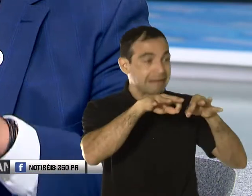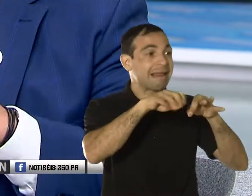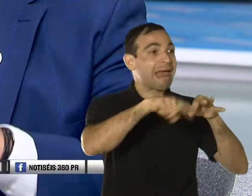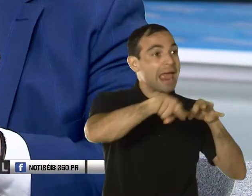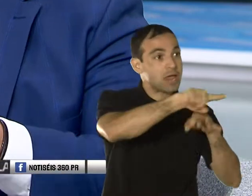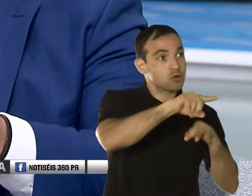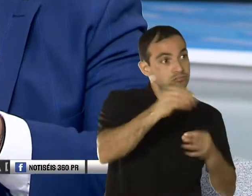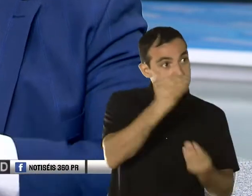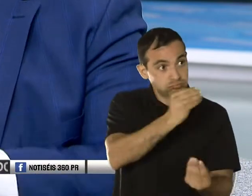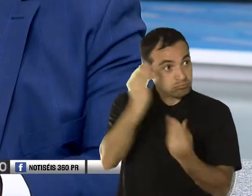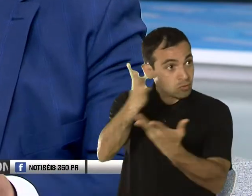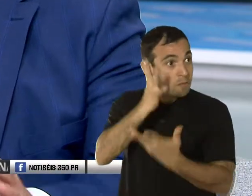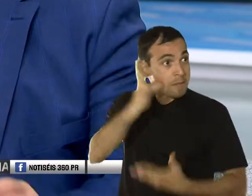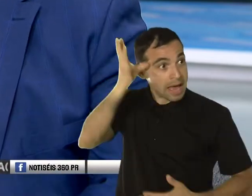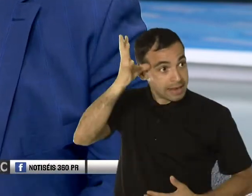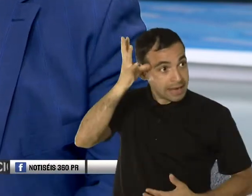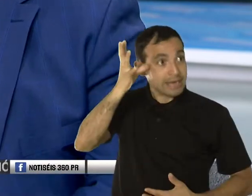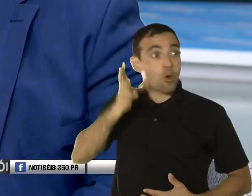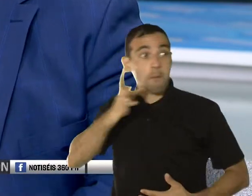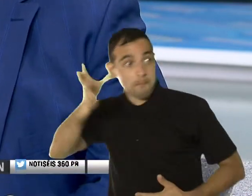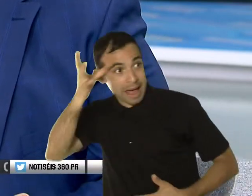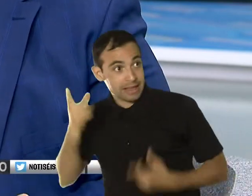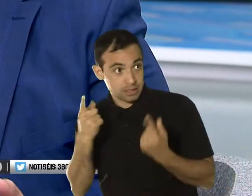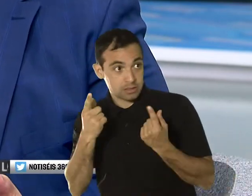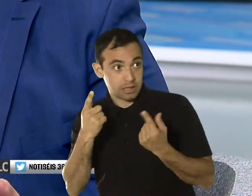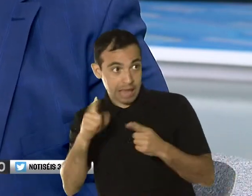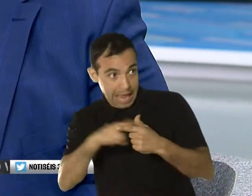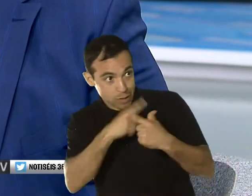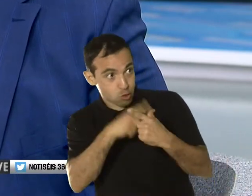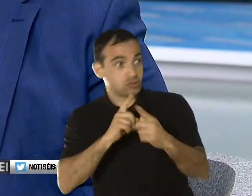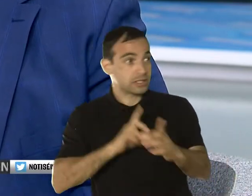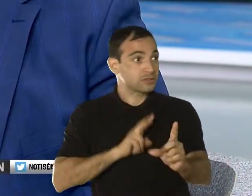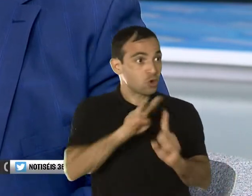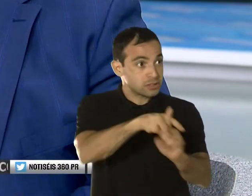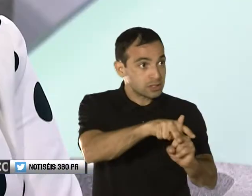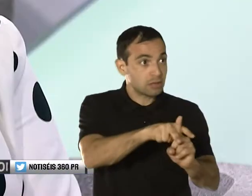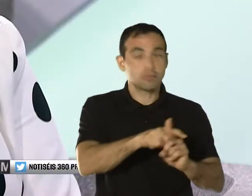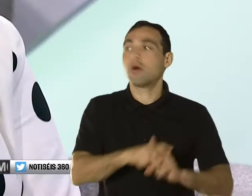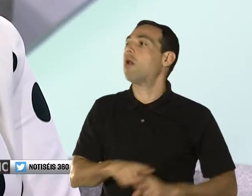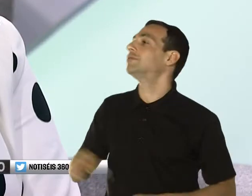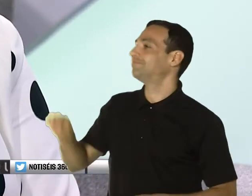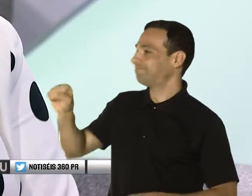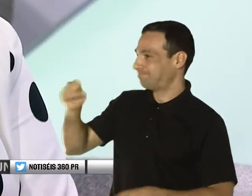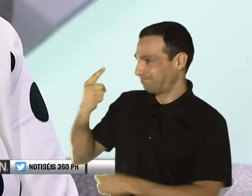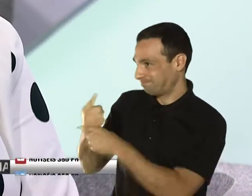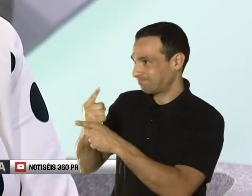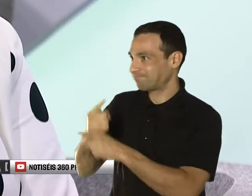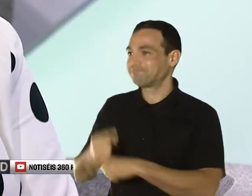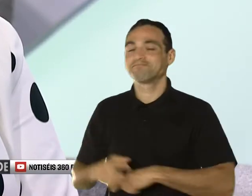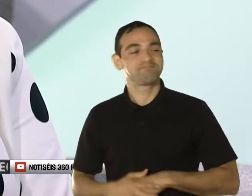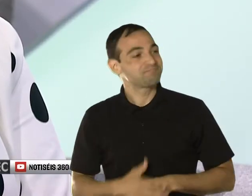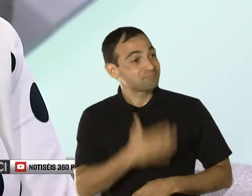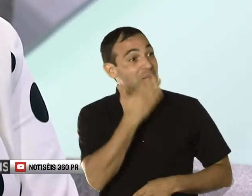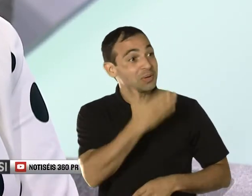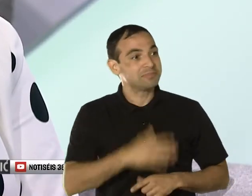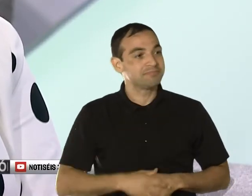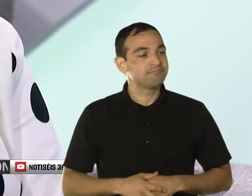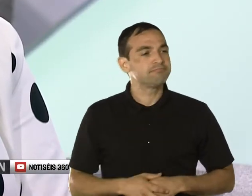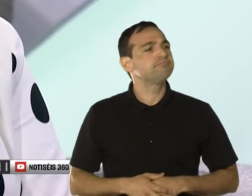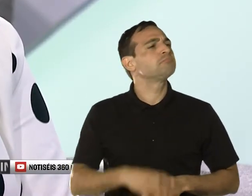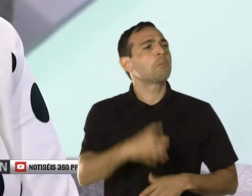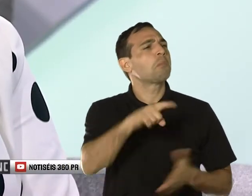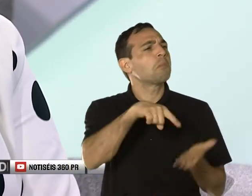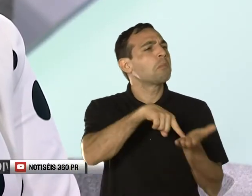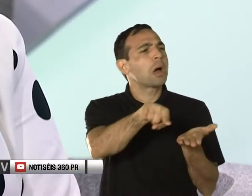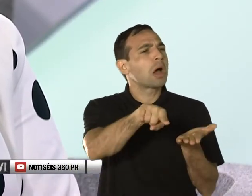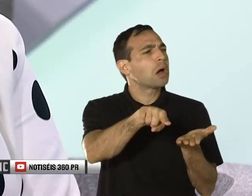Y los padres entonces, pues obviamente hacen la gestión para que sus niños y estudiantes puedan proceder. Eso es así. Qué bueno. En cuanto al aspecto de la paga, me